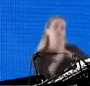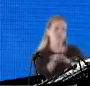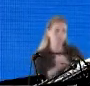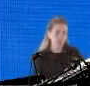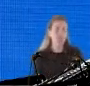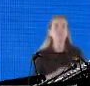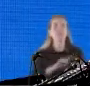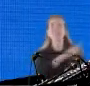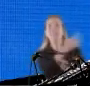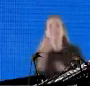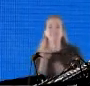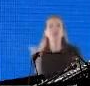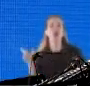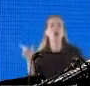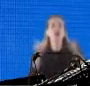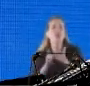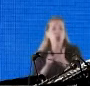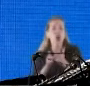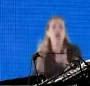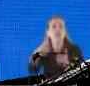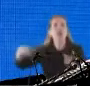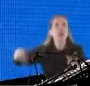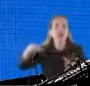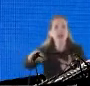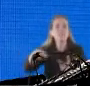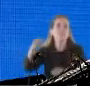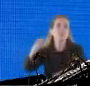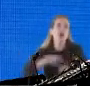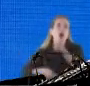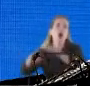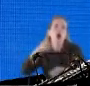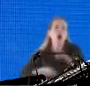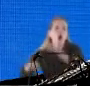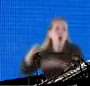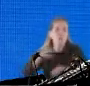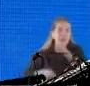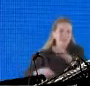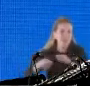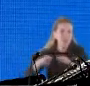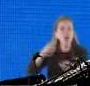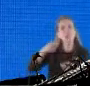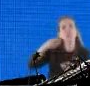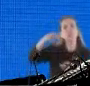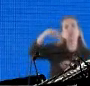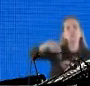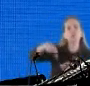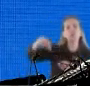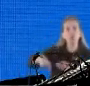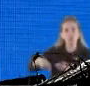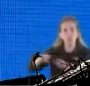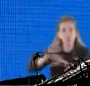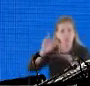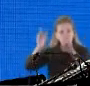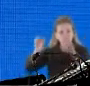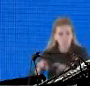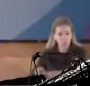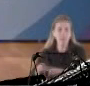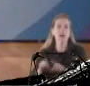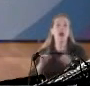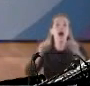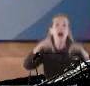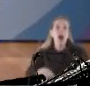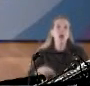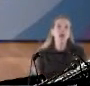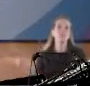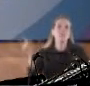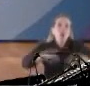asuntos de fondo que creo que todavía debe resolver el mundo para que podamos acabar por ejemplo estructuralmente con el hambre en el